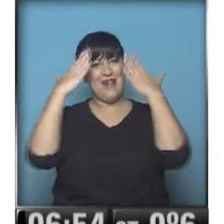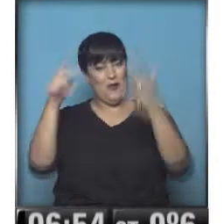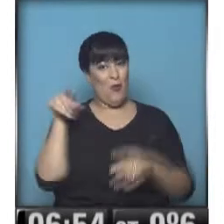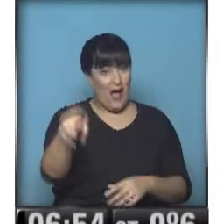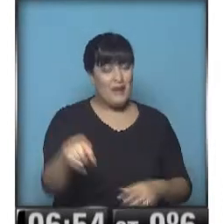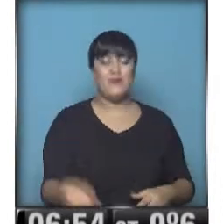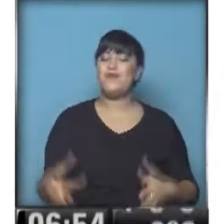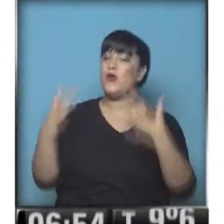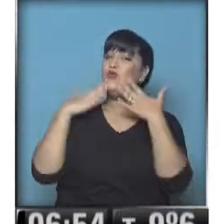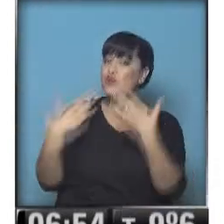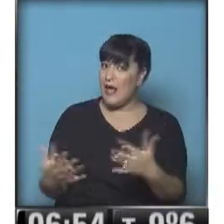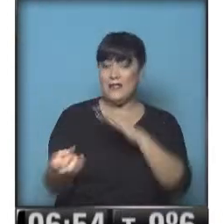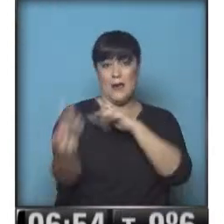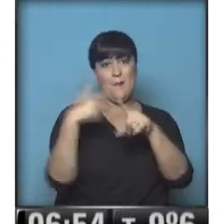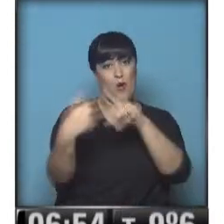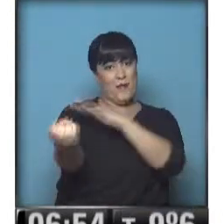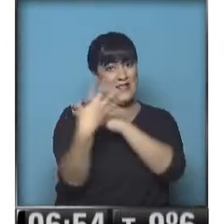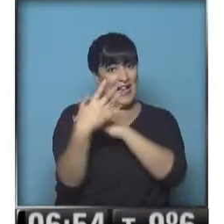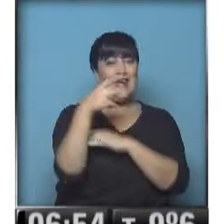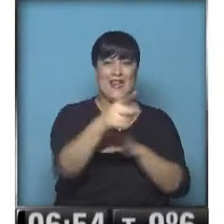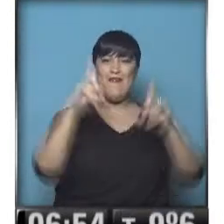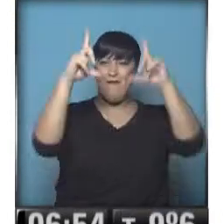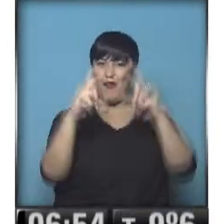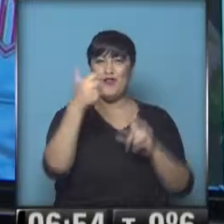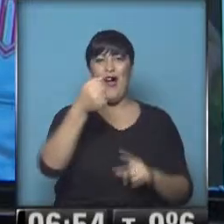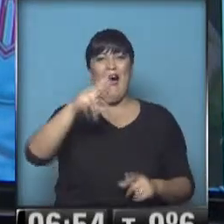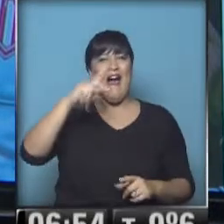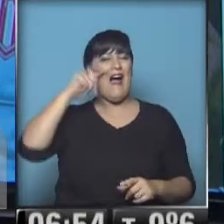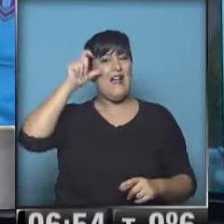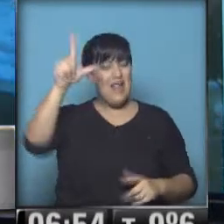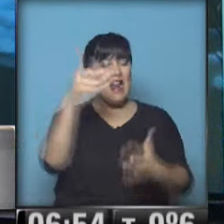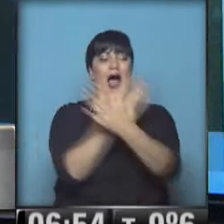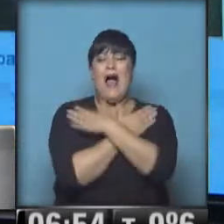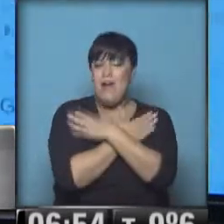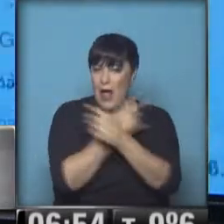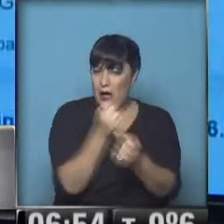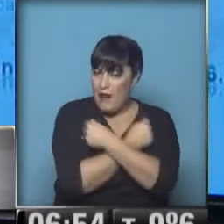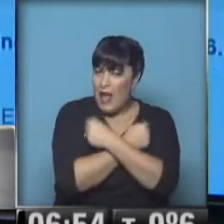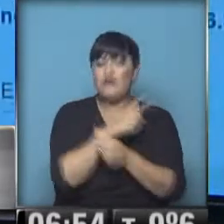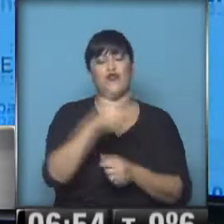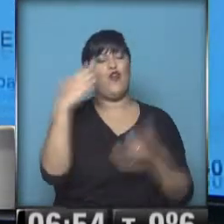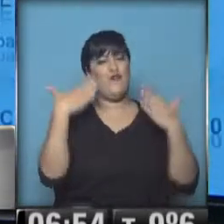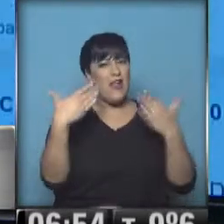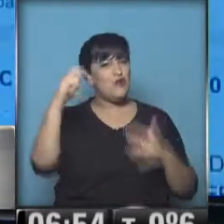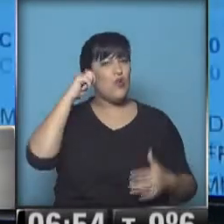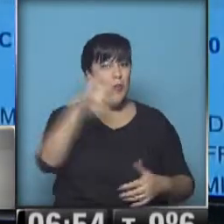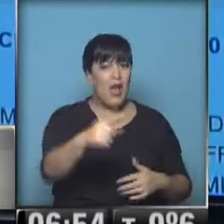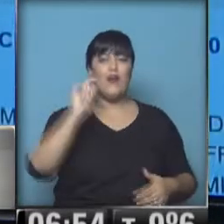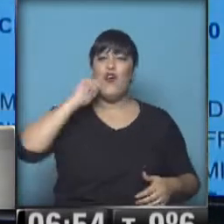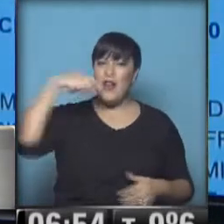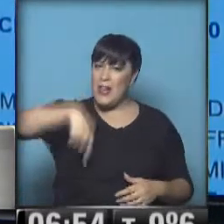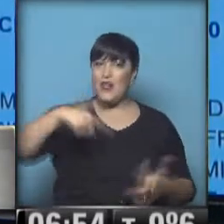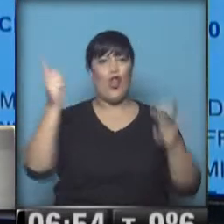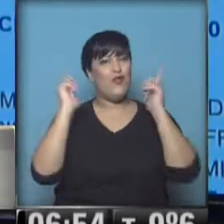Maru, muchas gracias por tu mensaje. Y Ariel, ahí lo tenemos en la foto, un abrazo grande y feliz cumpleaños para vos. Que la pases lindo y que disfrutes,